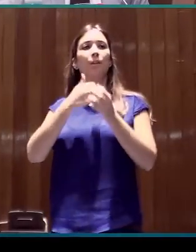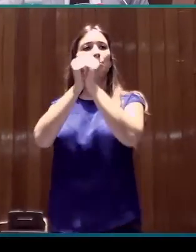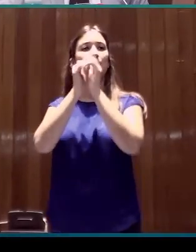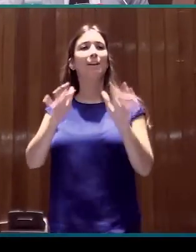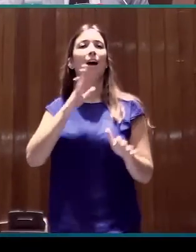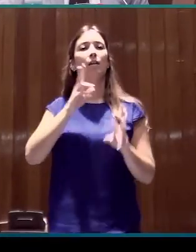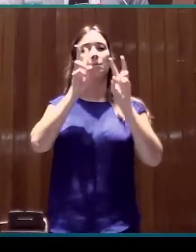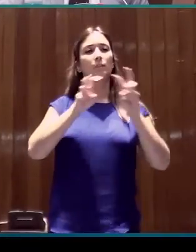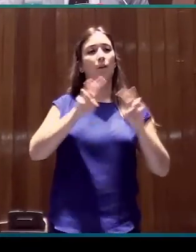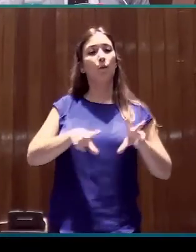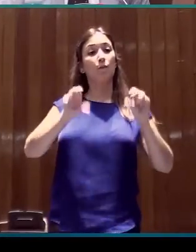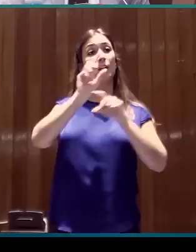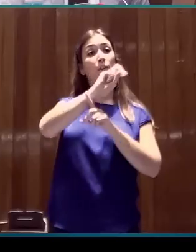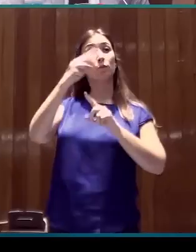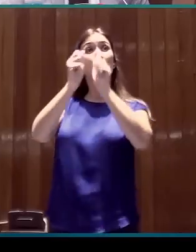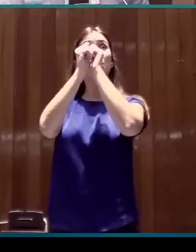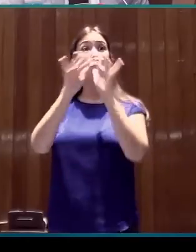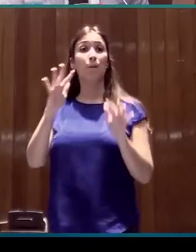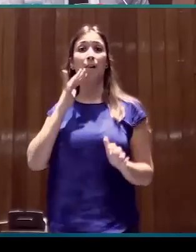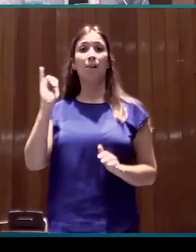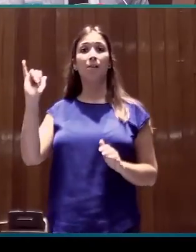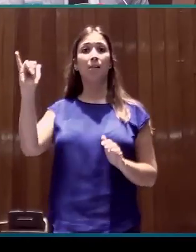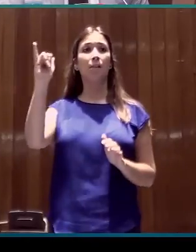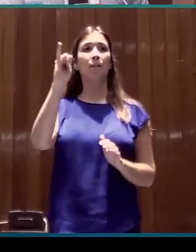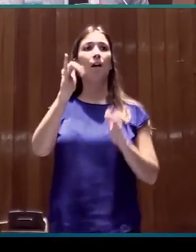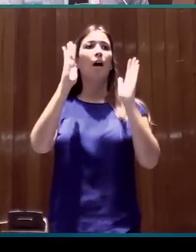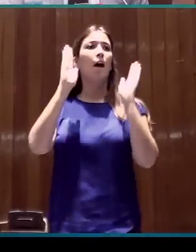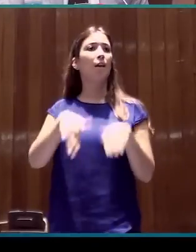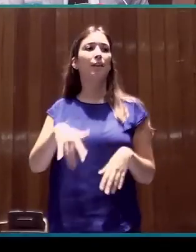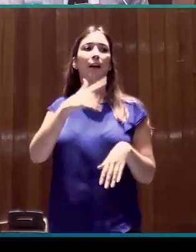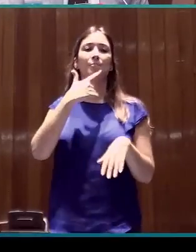los resultados de investigación que existen es restringida.